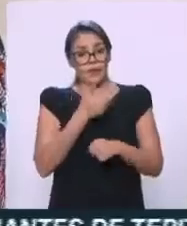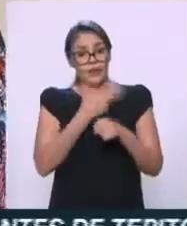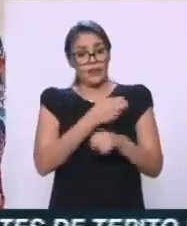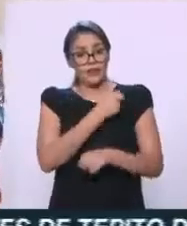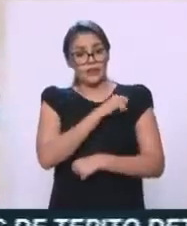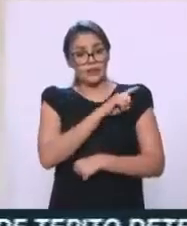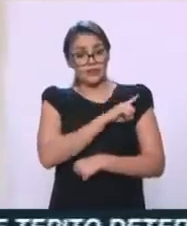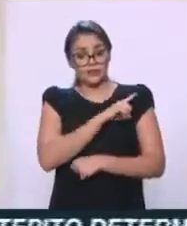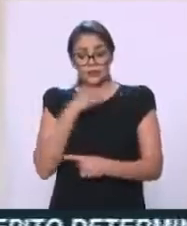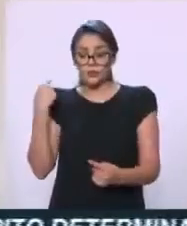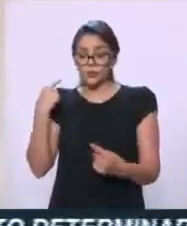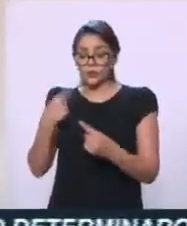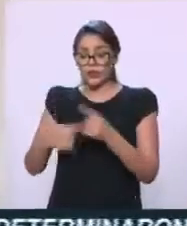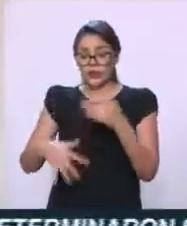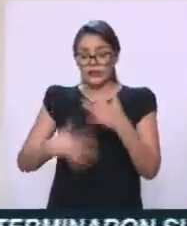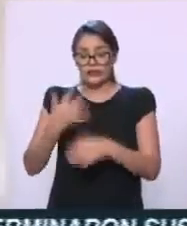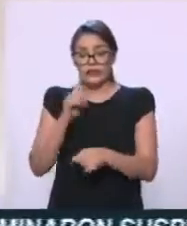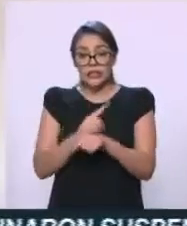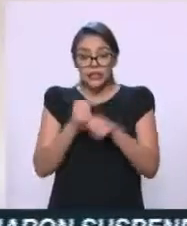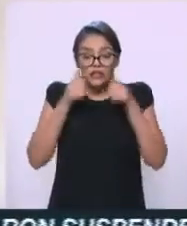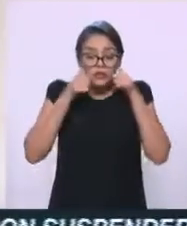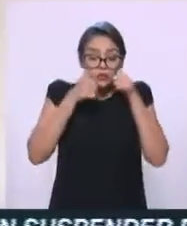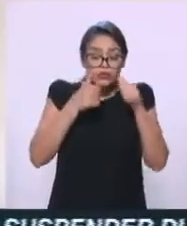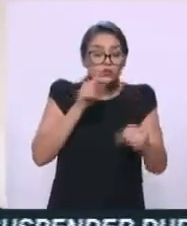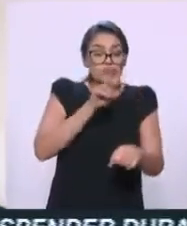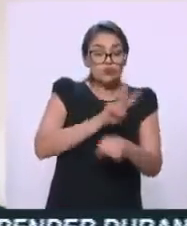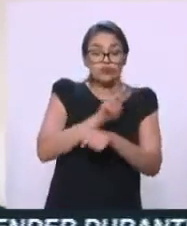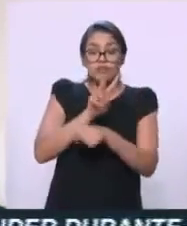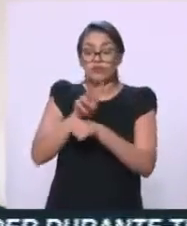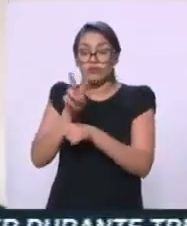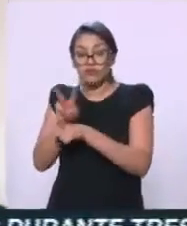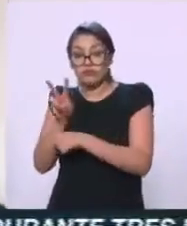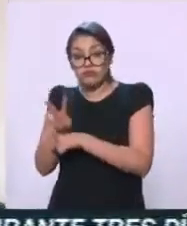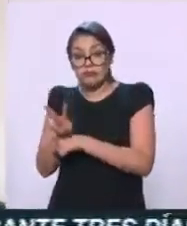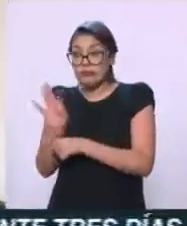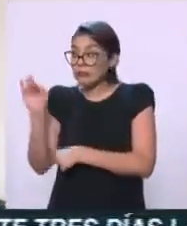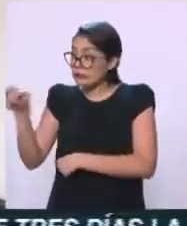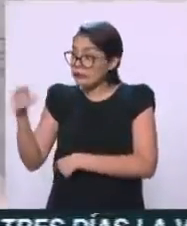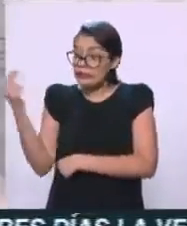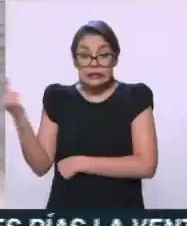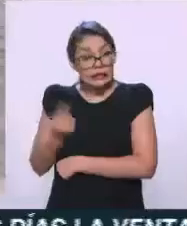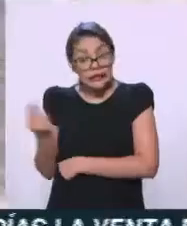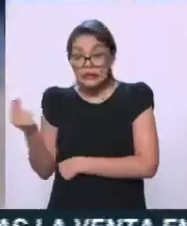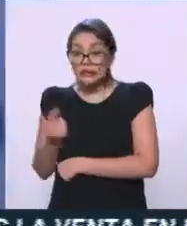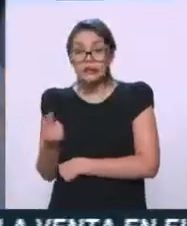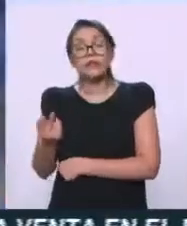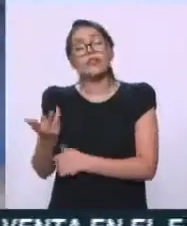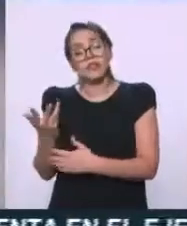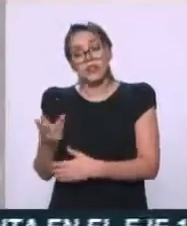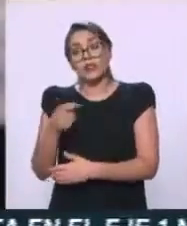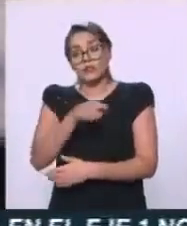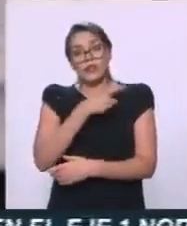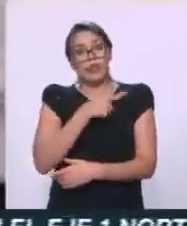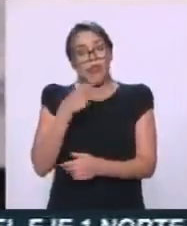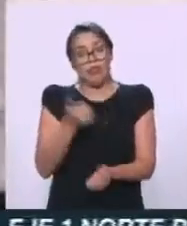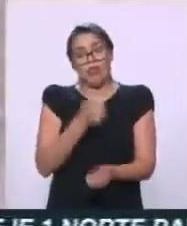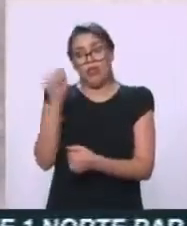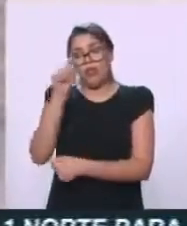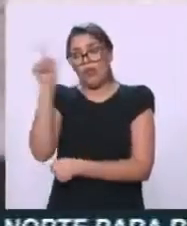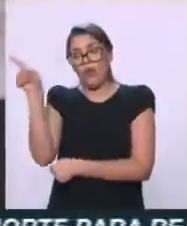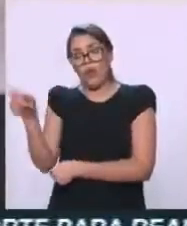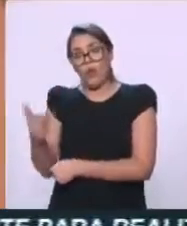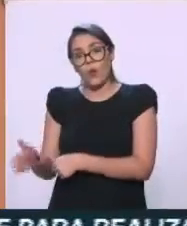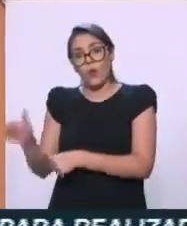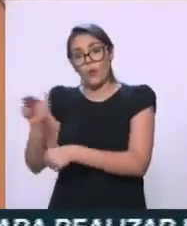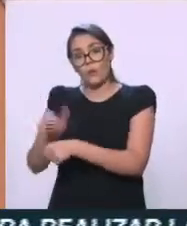durante 15 días, se monitorea y si es necesario se canaliza a un hospital o a